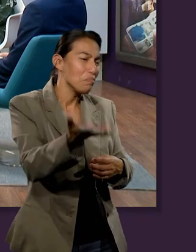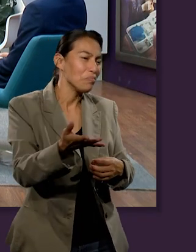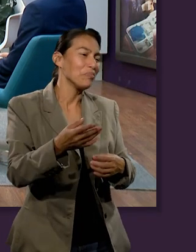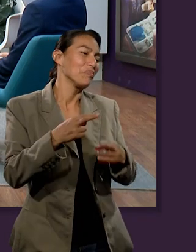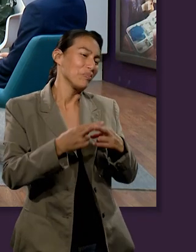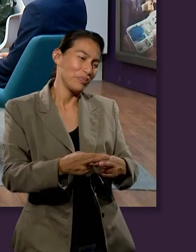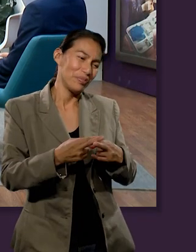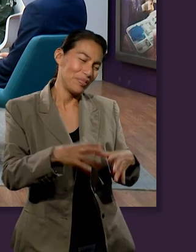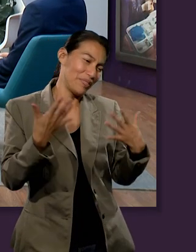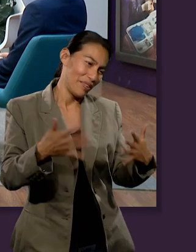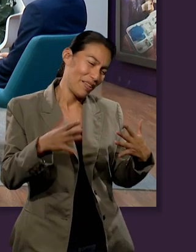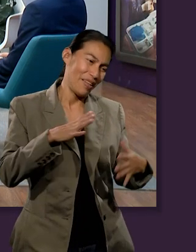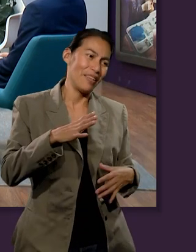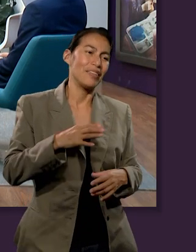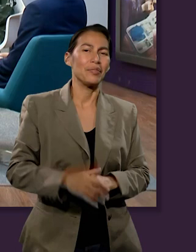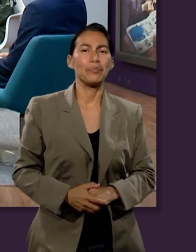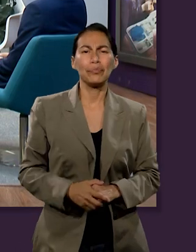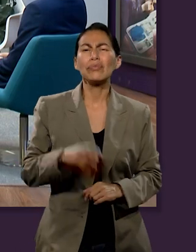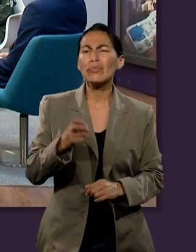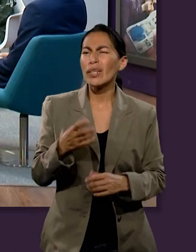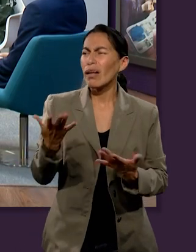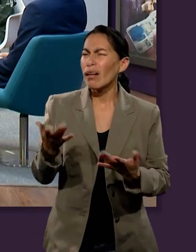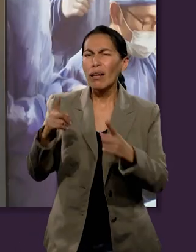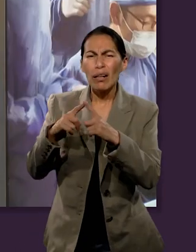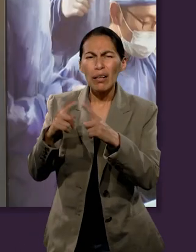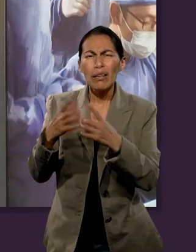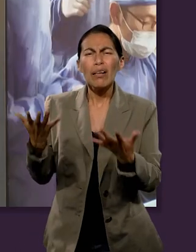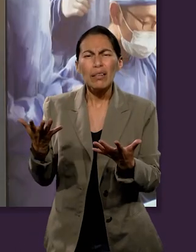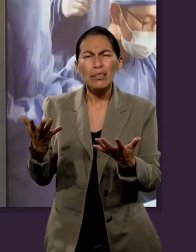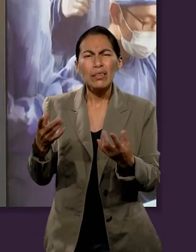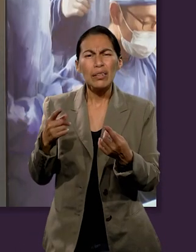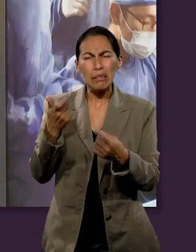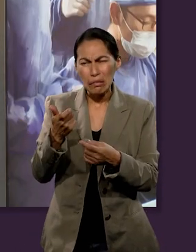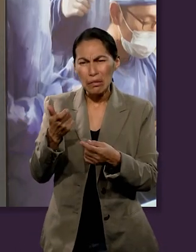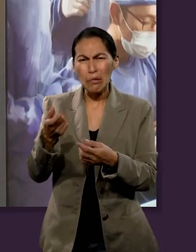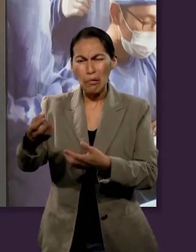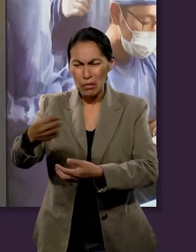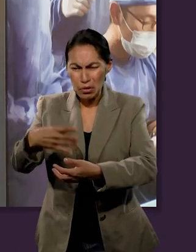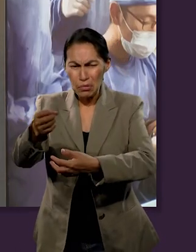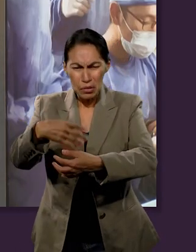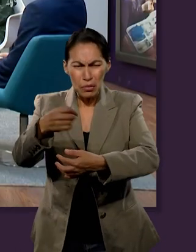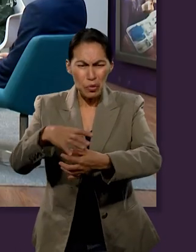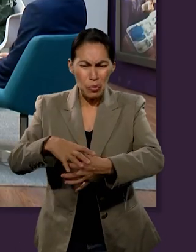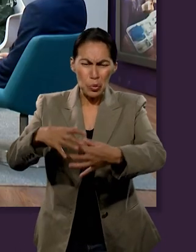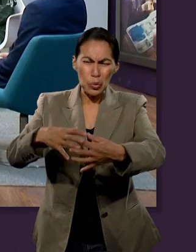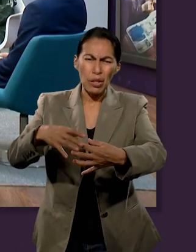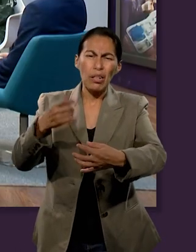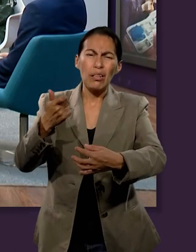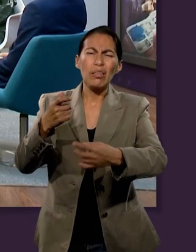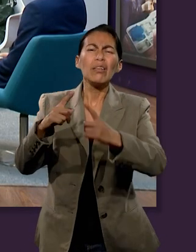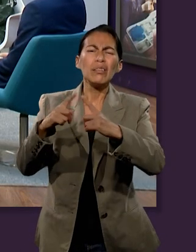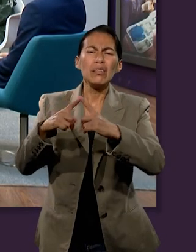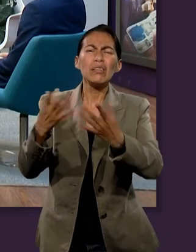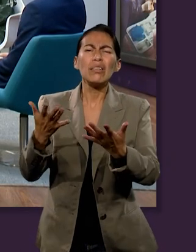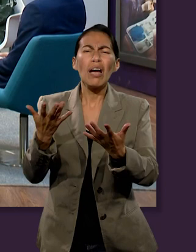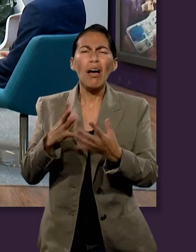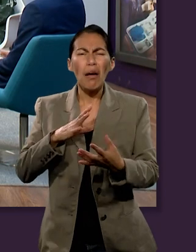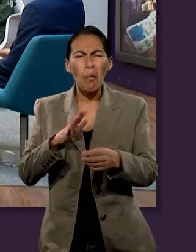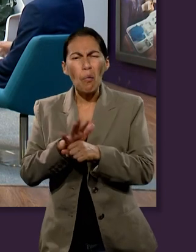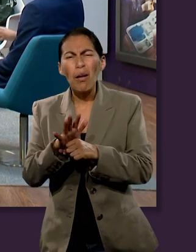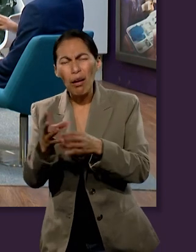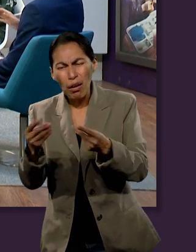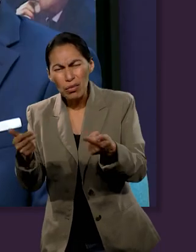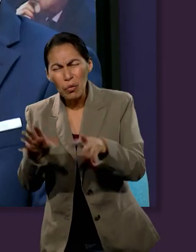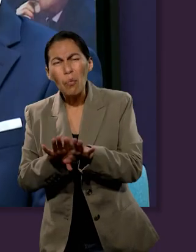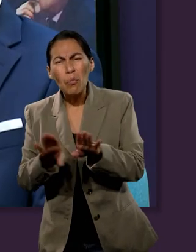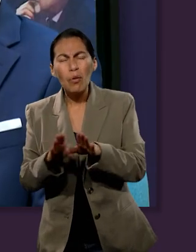la iglesia y después, ¿qué hace la iglesia con el diezmo? Se queda ahí el diezmo para proyectos. ¿Qué hace la iglesia con ese diezmo? Bueno, pastor,